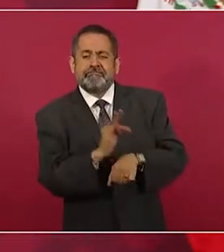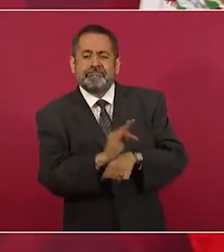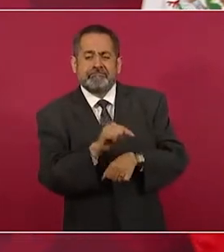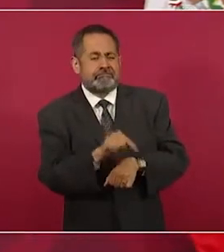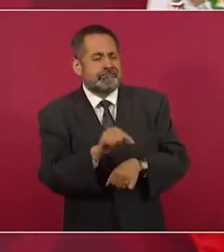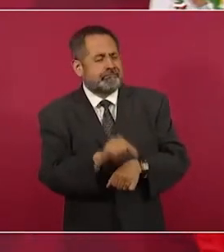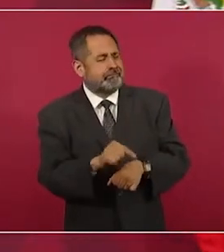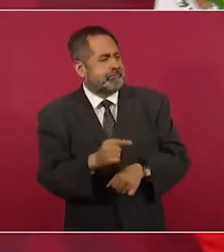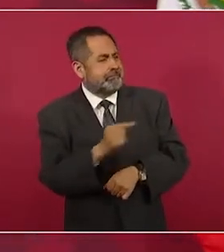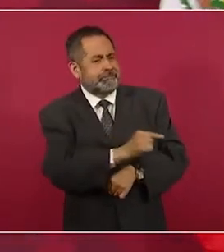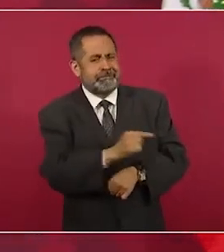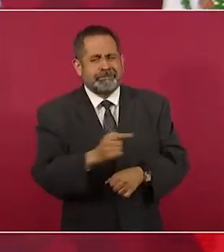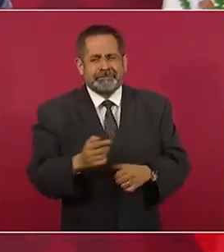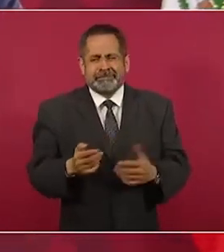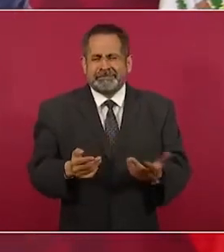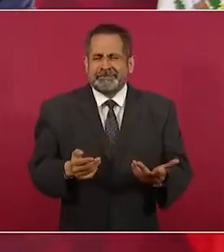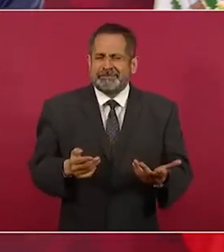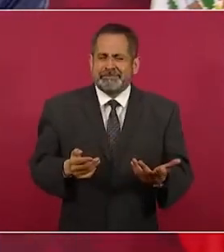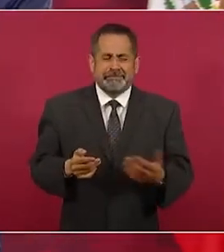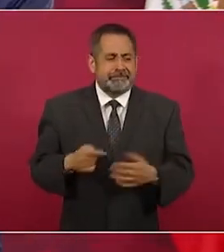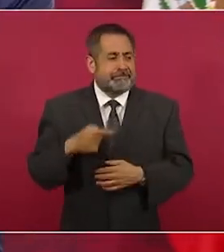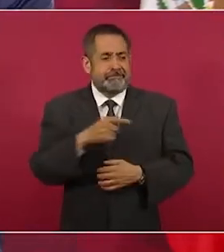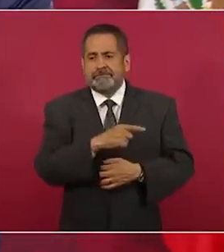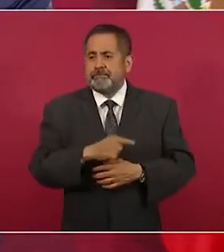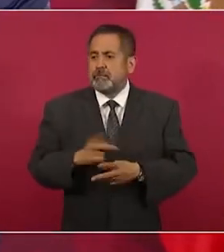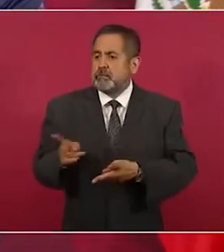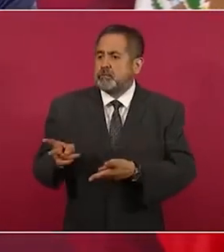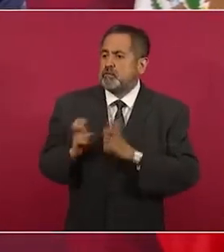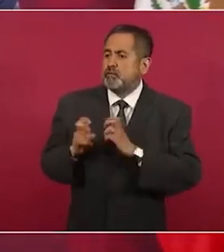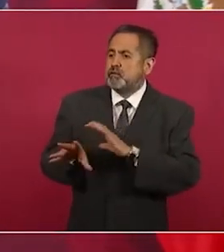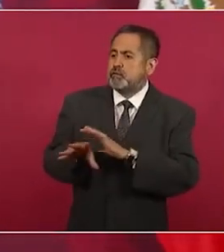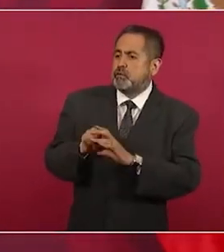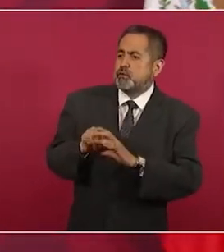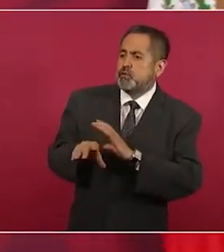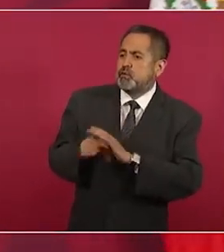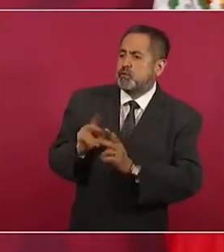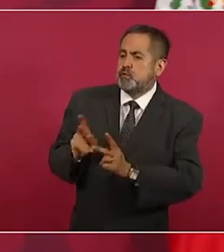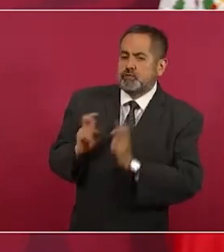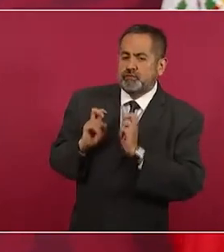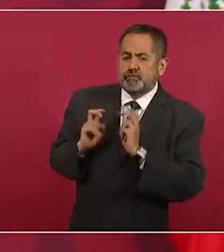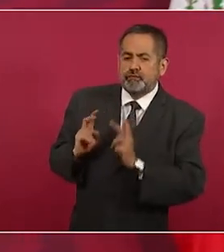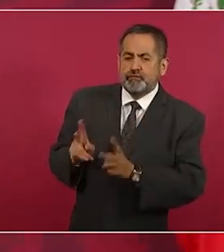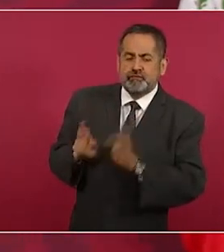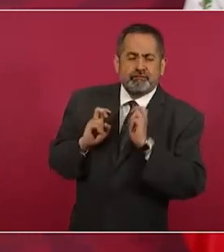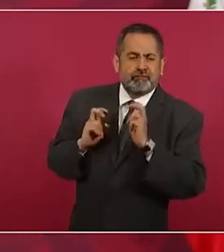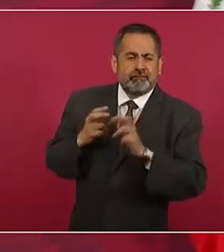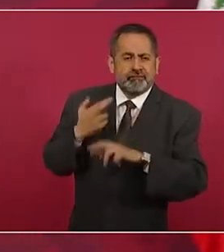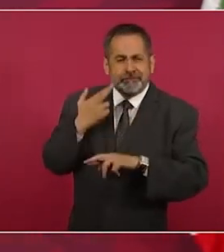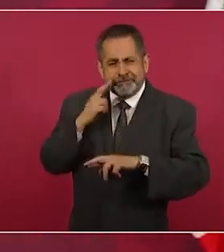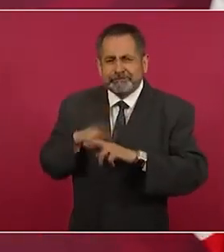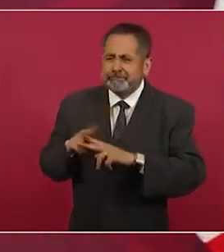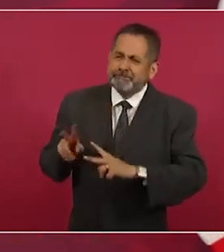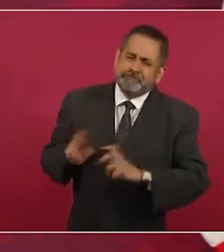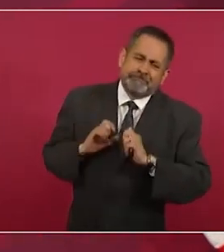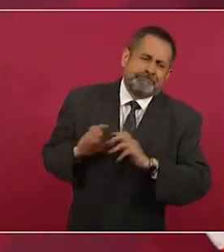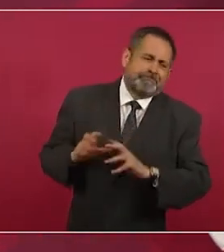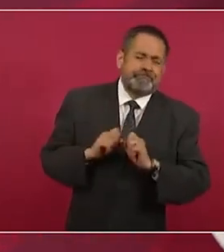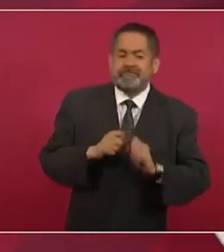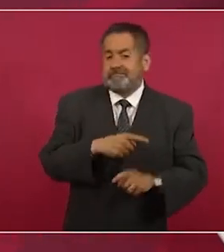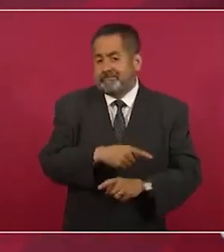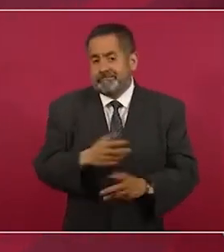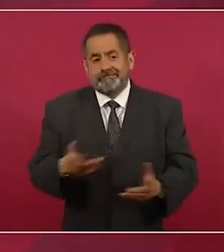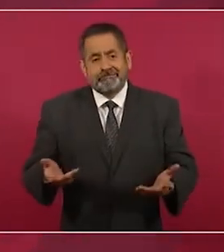que se dedican a medrar, a robar y